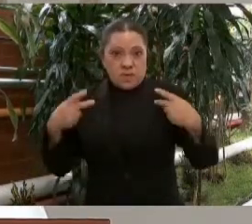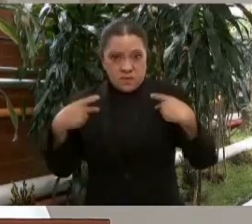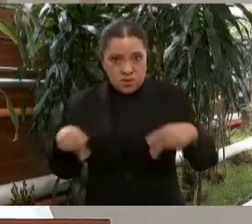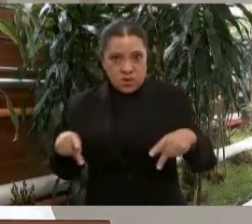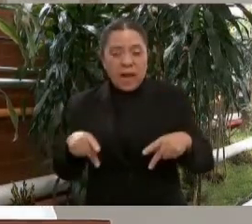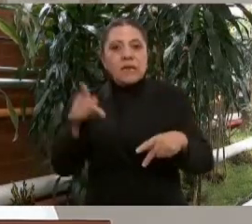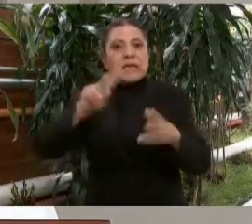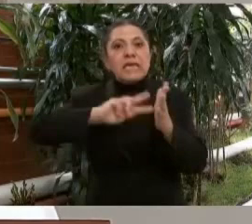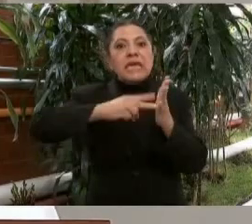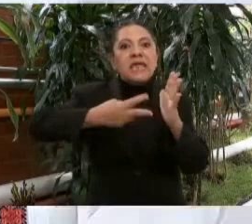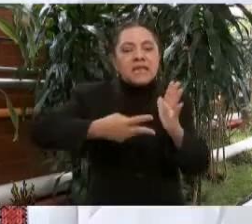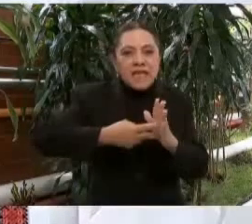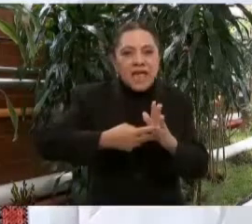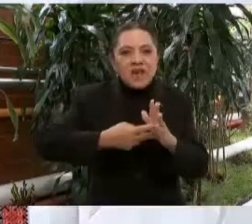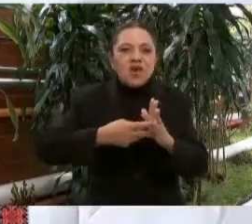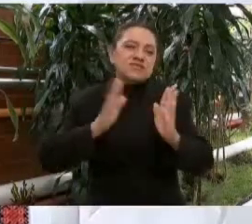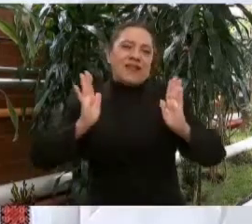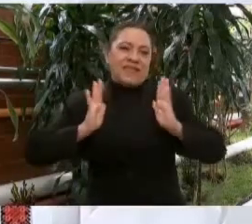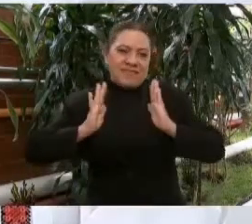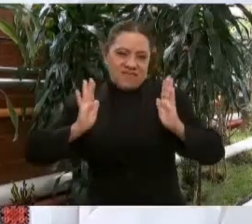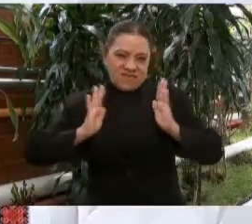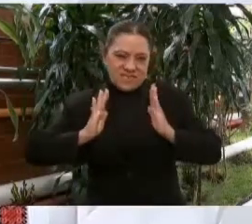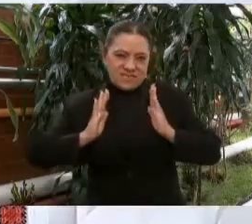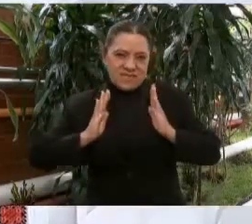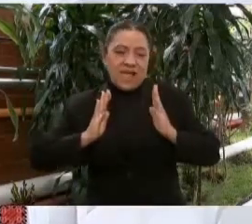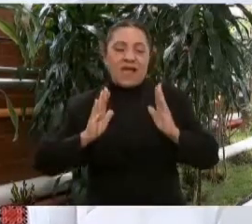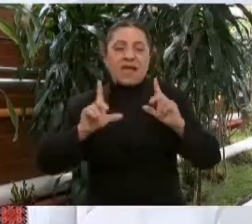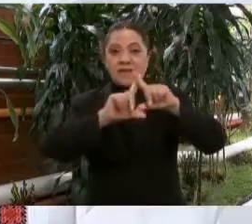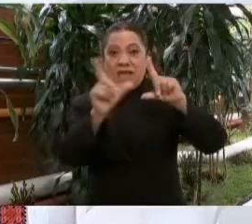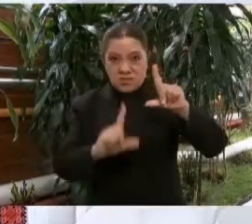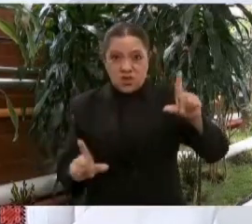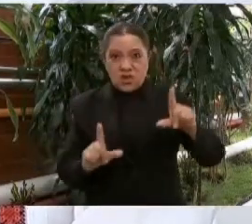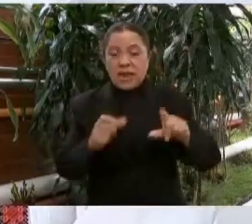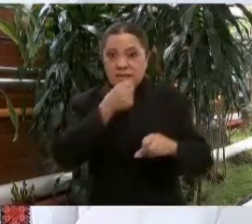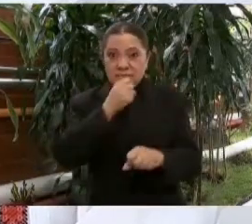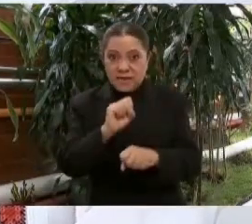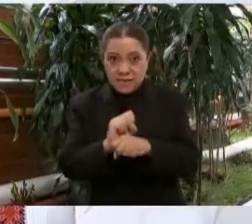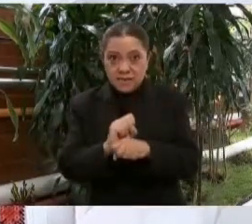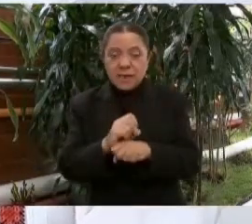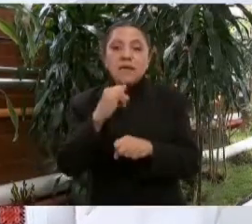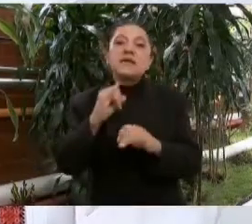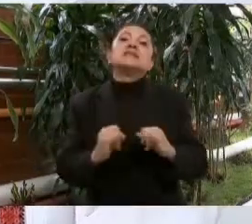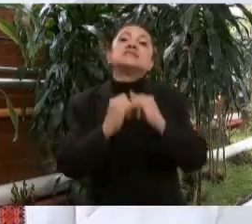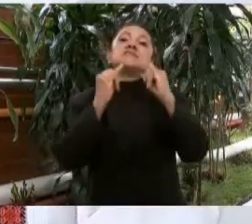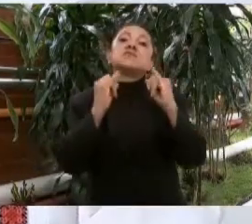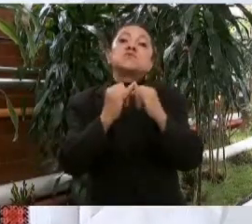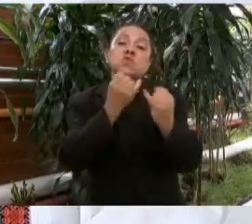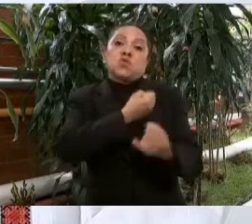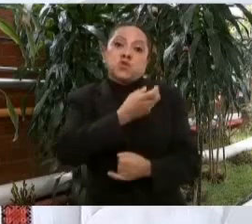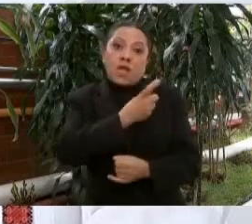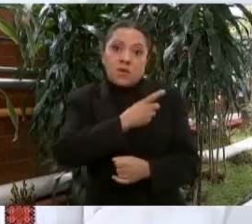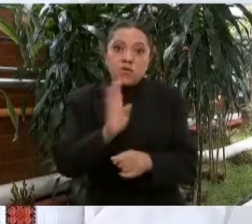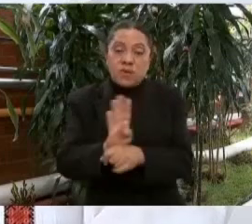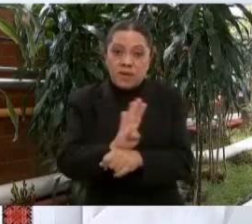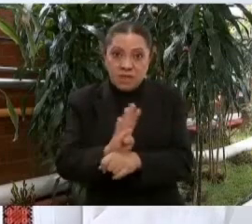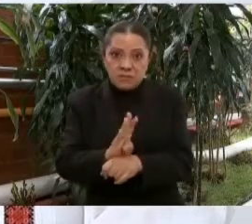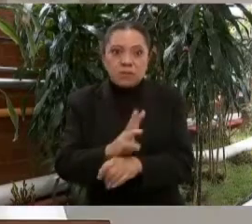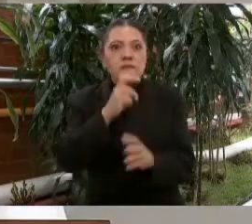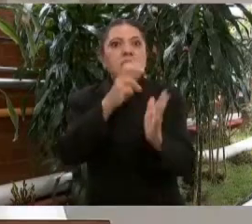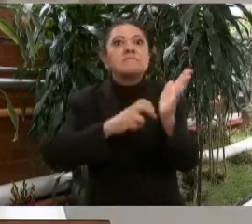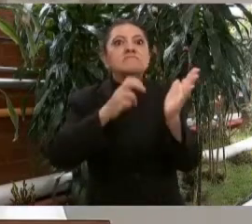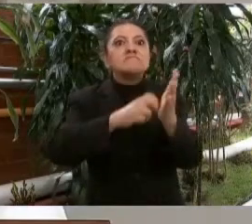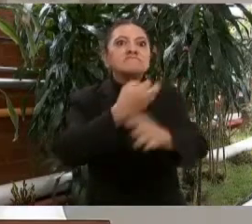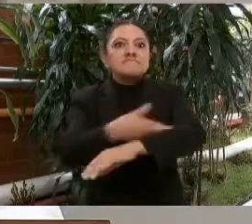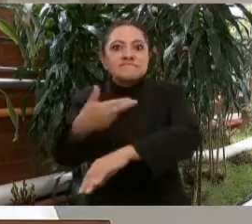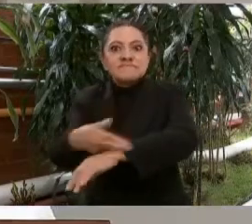Nacional y con el apoyo financiero del Instituto de Salud para el Bienestar, rehabilitó este centro hospitalario.